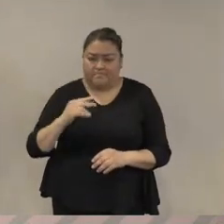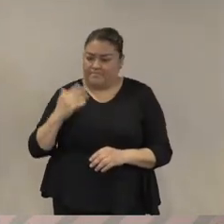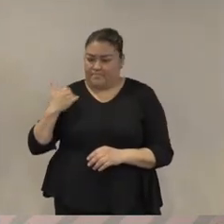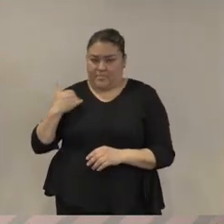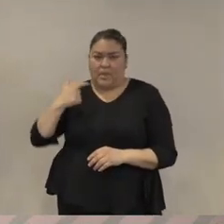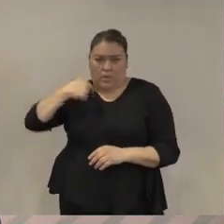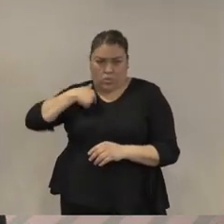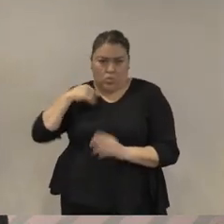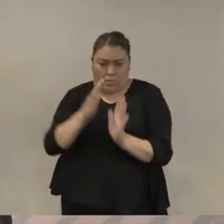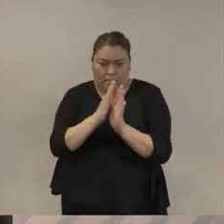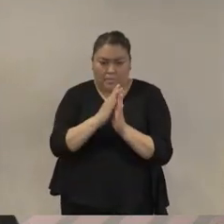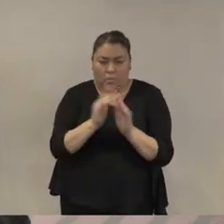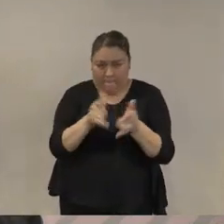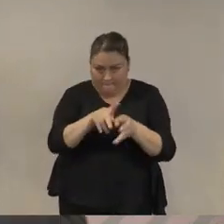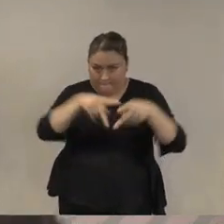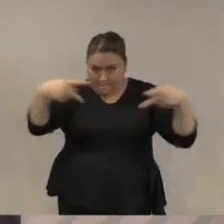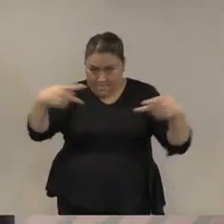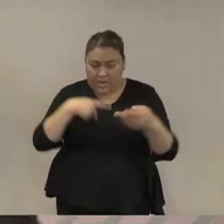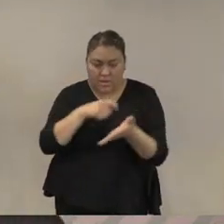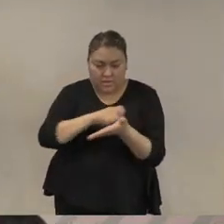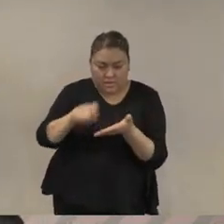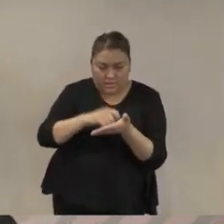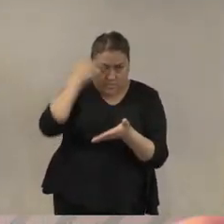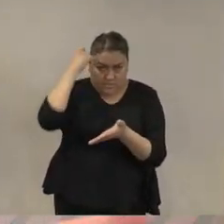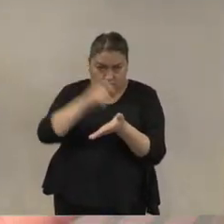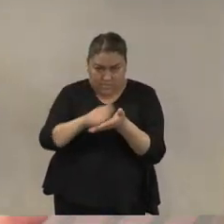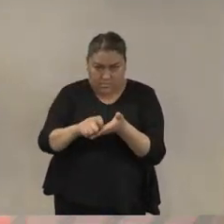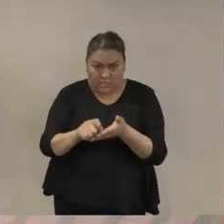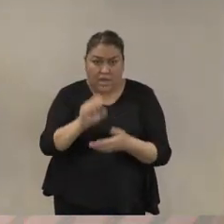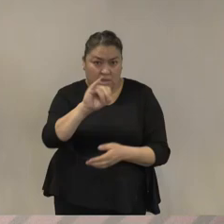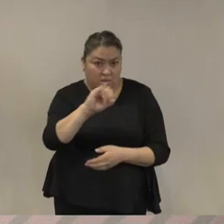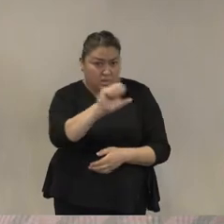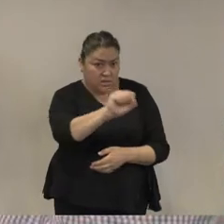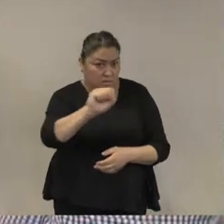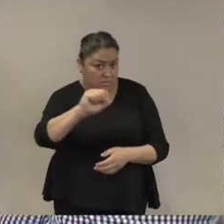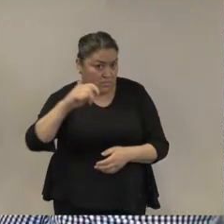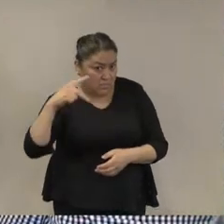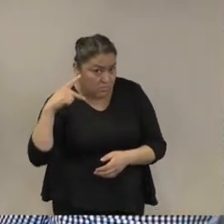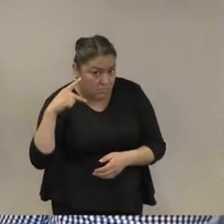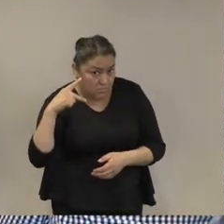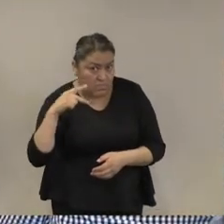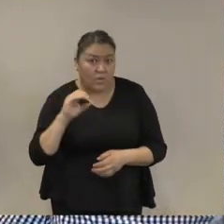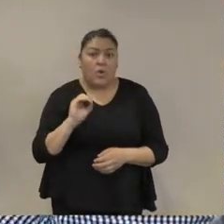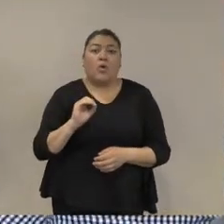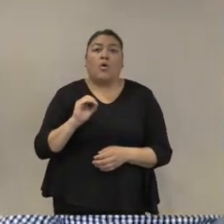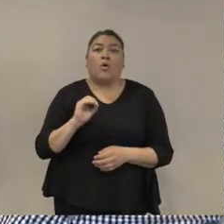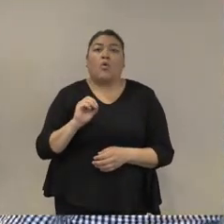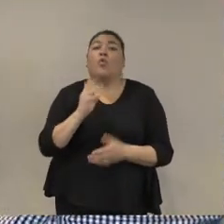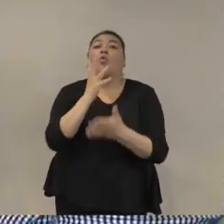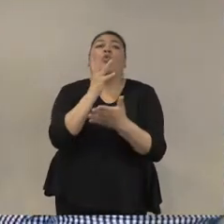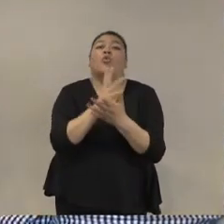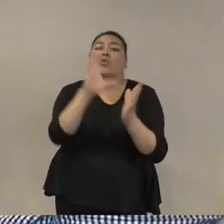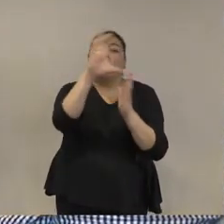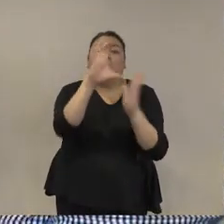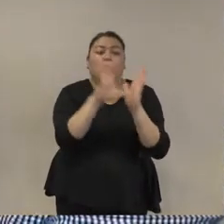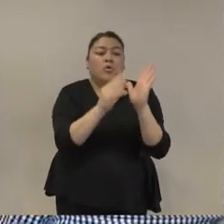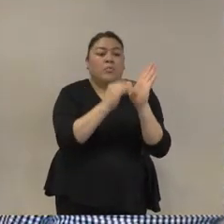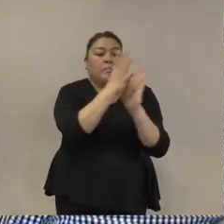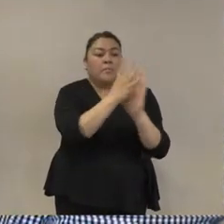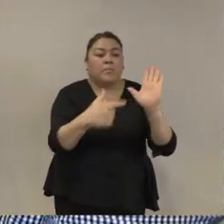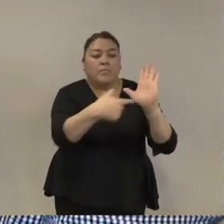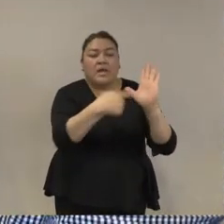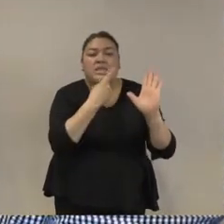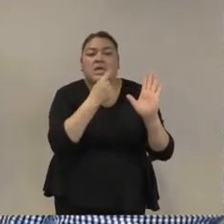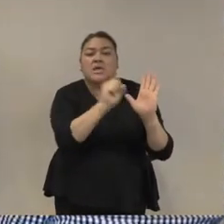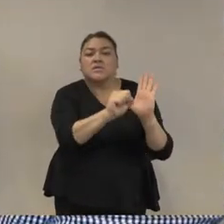una columna me hice la pregunta ¿será seguridad ciudadana? ¿o será solo la Constitución que dice seguridad